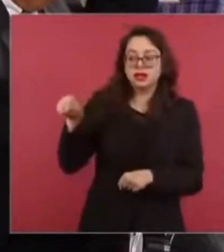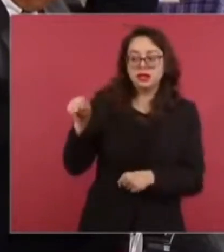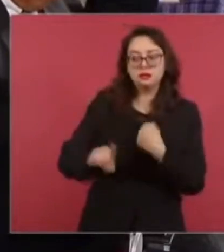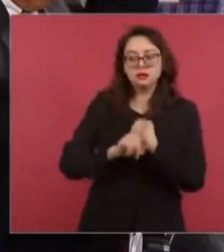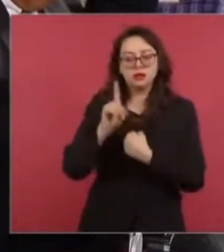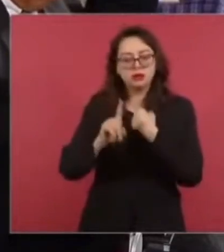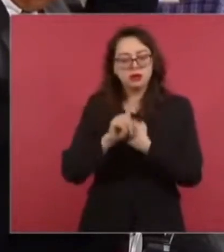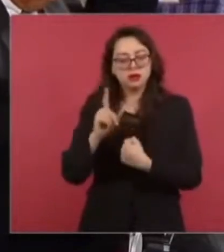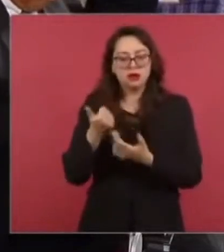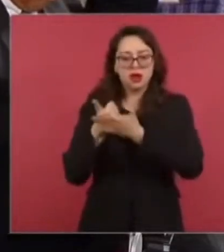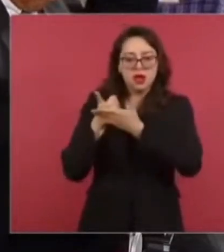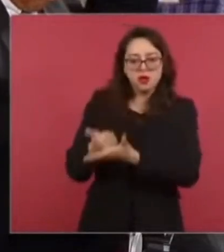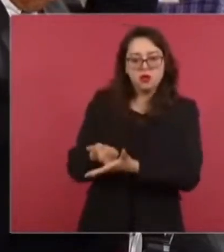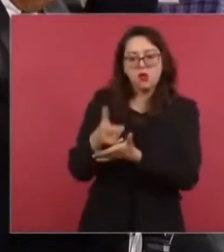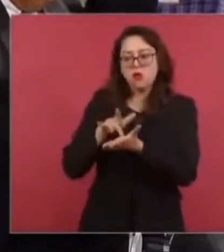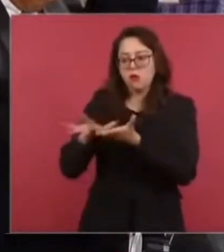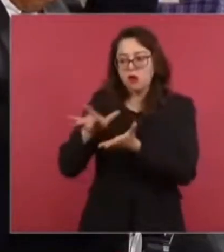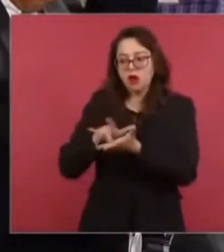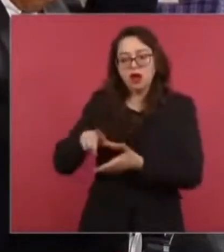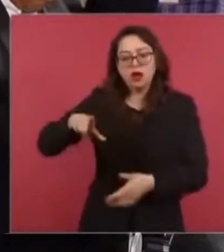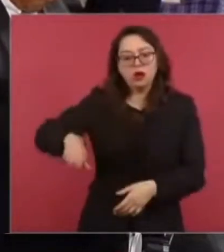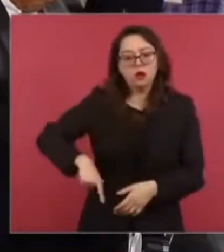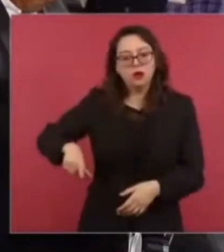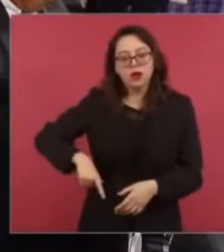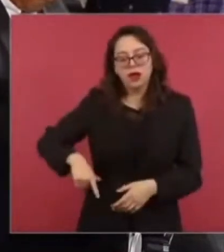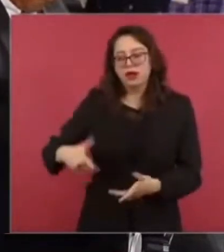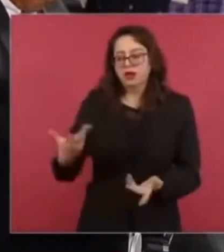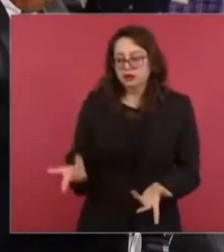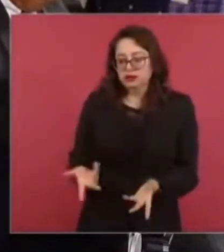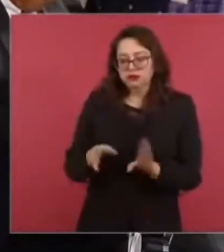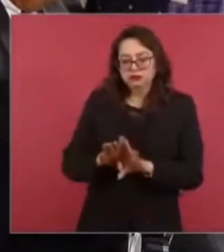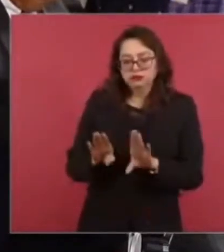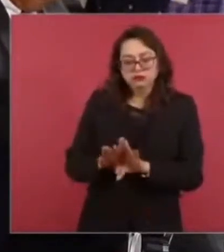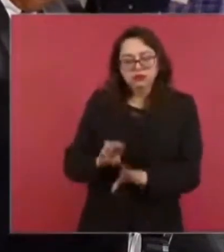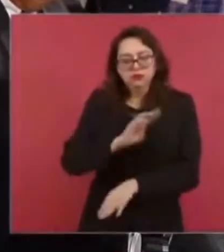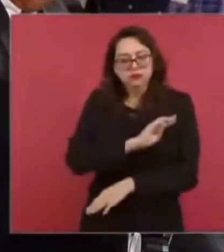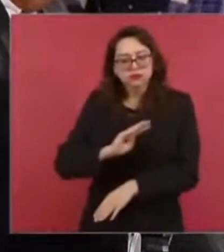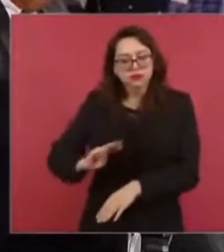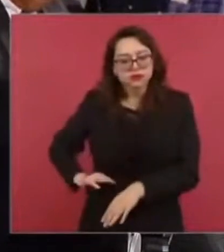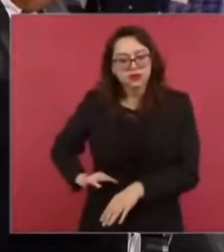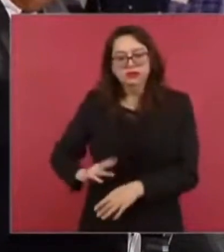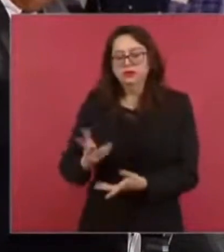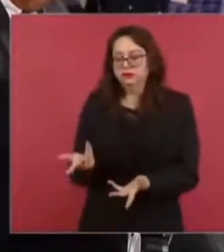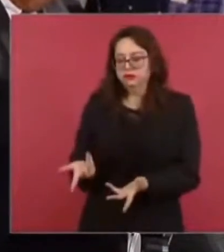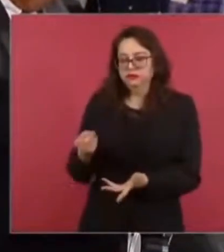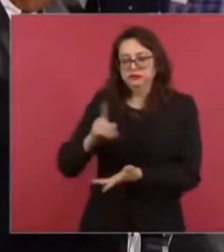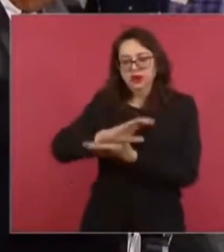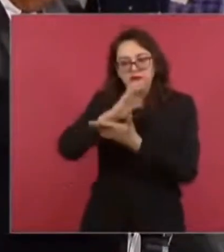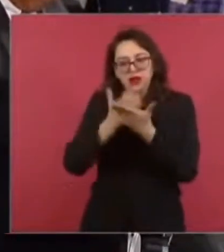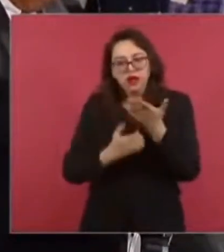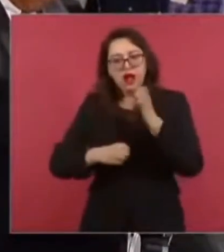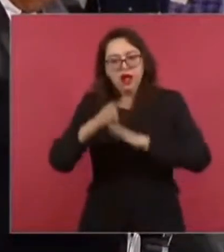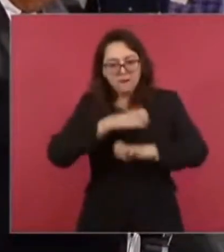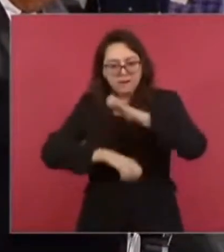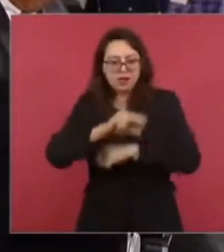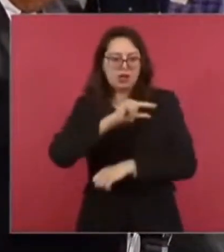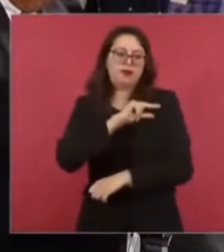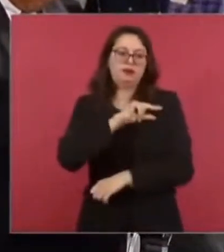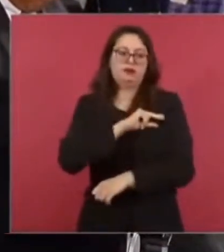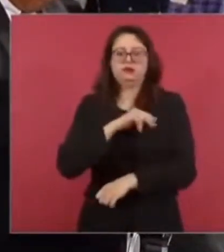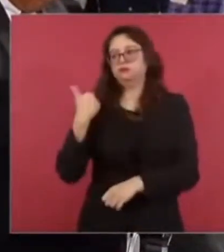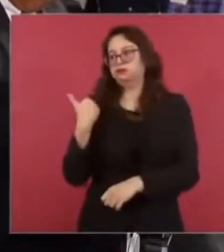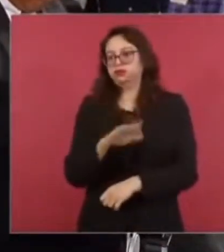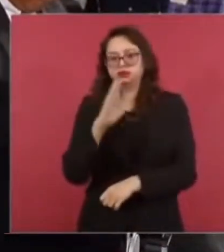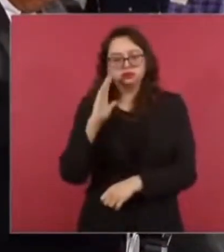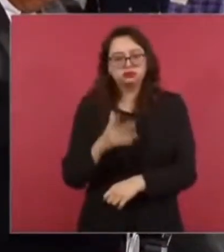solventar o apoyar al gobierno del estado o los municipios para poder dirimir este contrato o esta concesión hacia